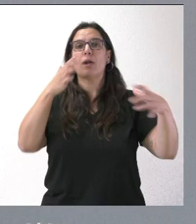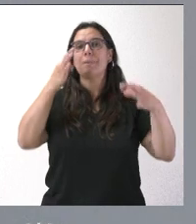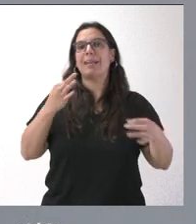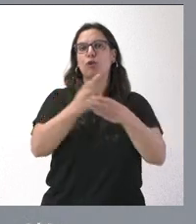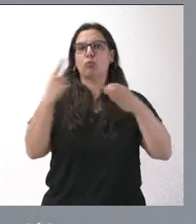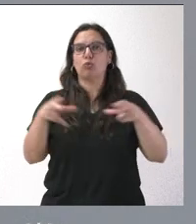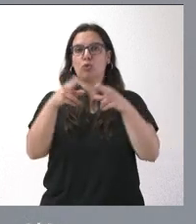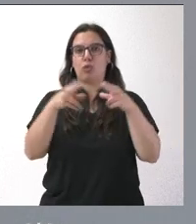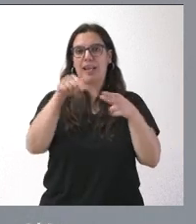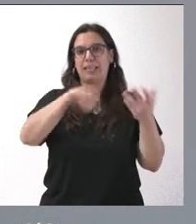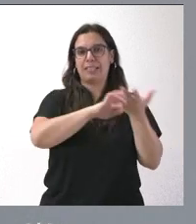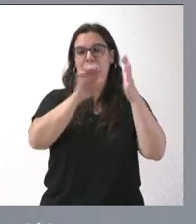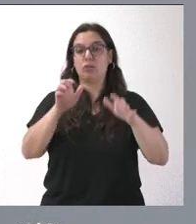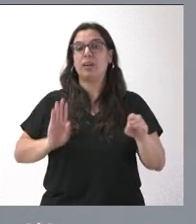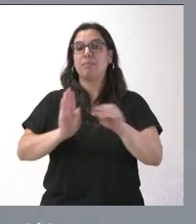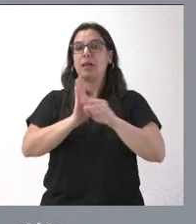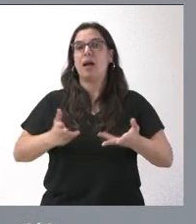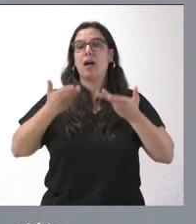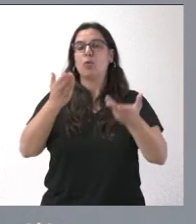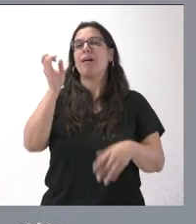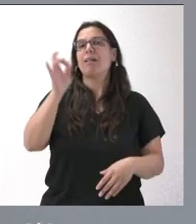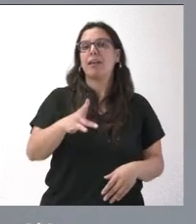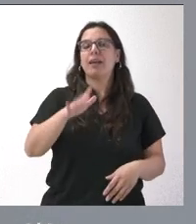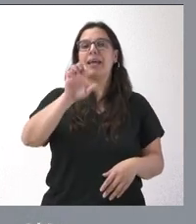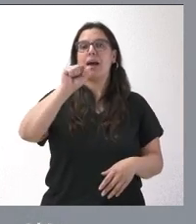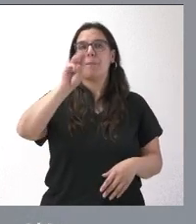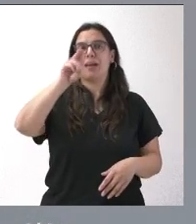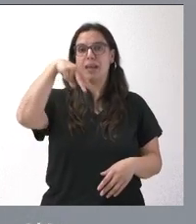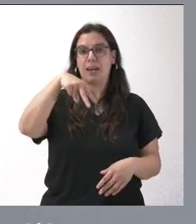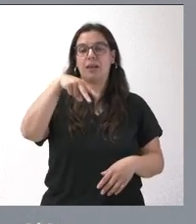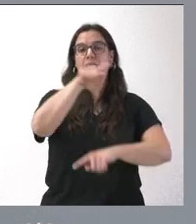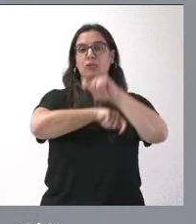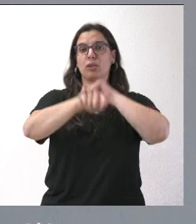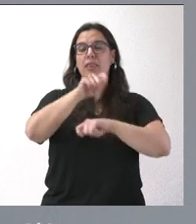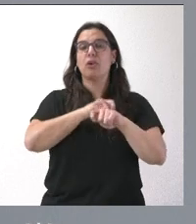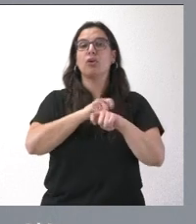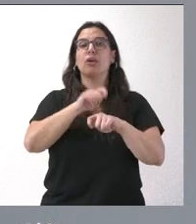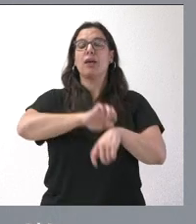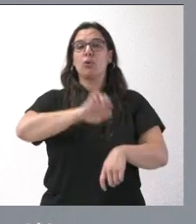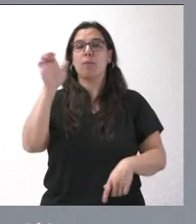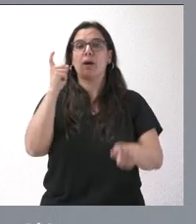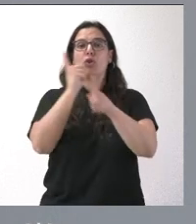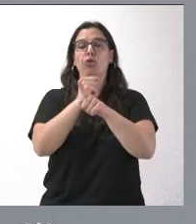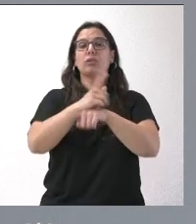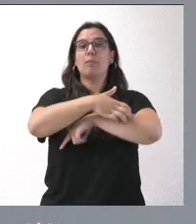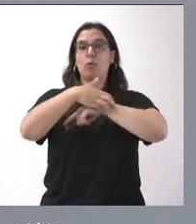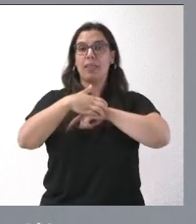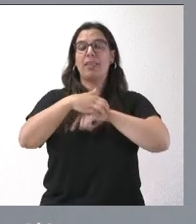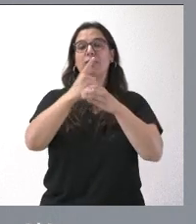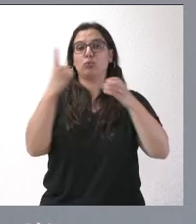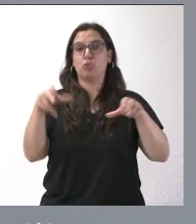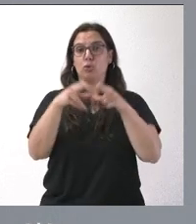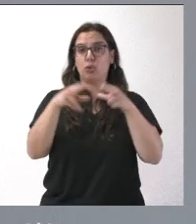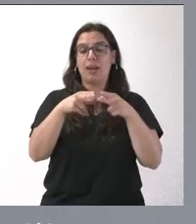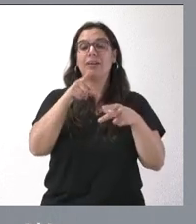Castilla y León. Es una ayuda que se otorga a EAPN, a la Asociación Europea contra la Pobreza y Exclusión Social,